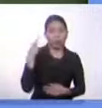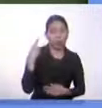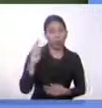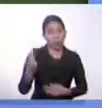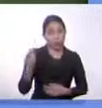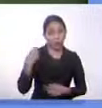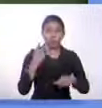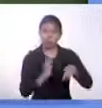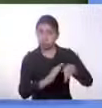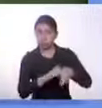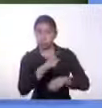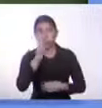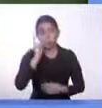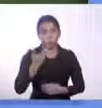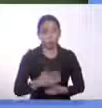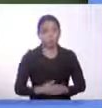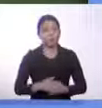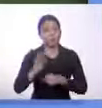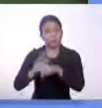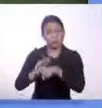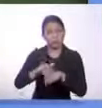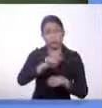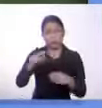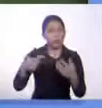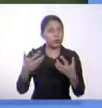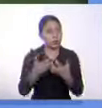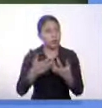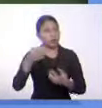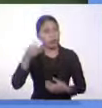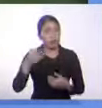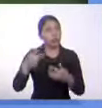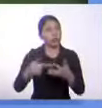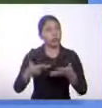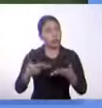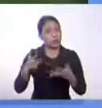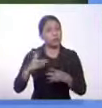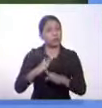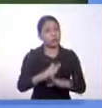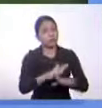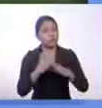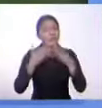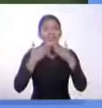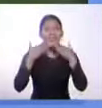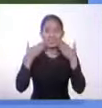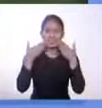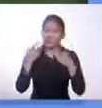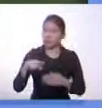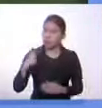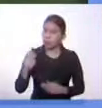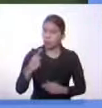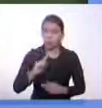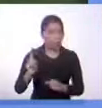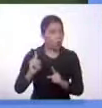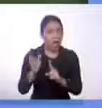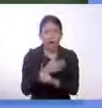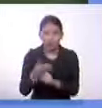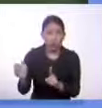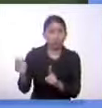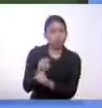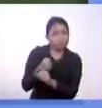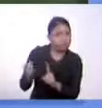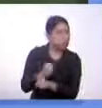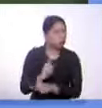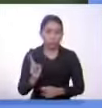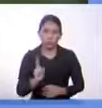2. Asegúrales a tus compañeros que tienen derecho a sentirse seguros y felices y que ser acosado no es su culpa.